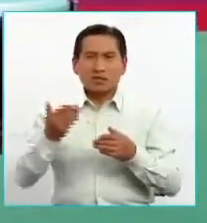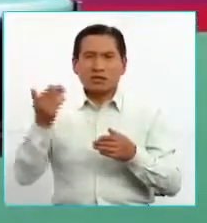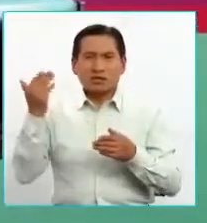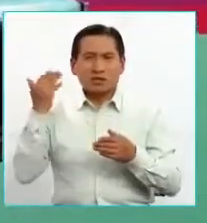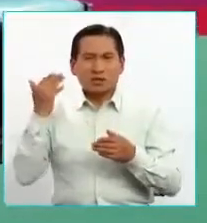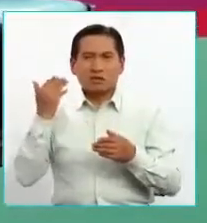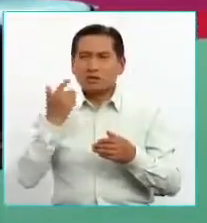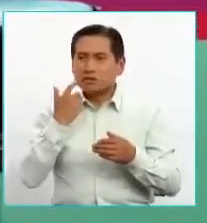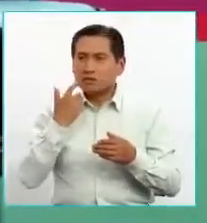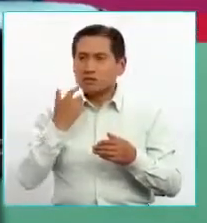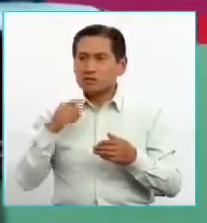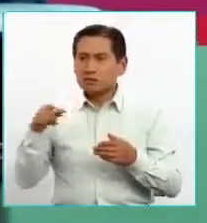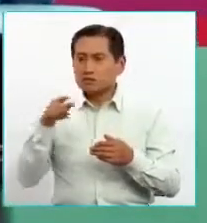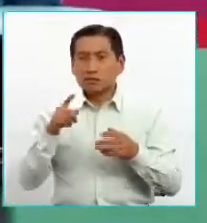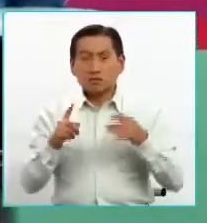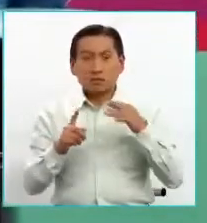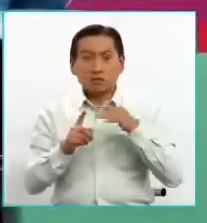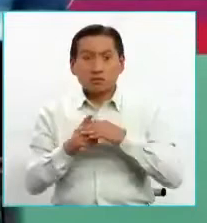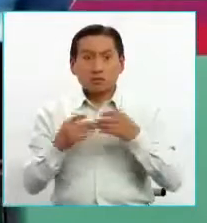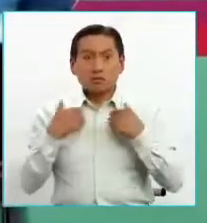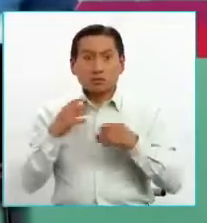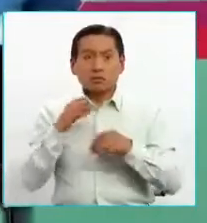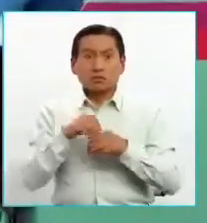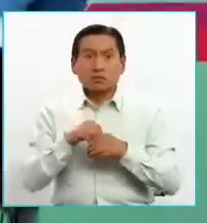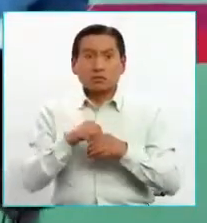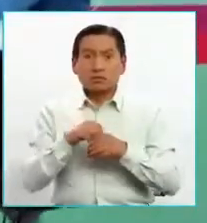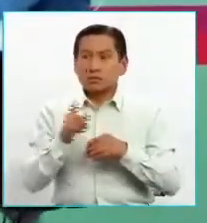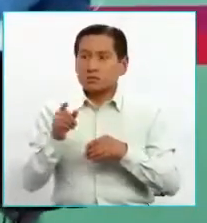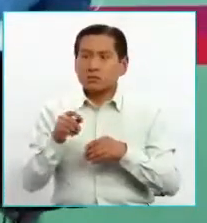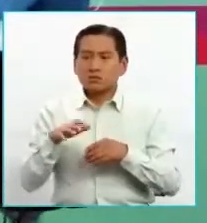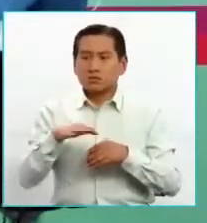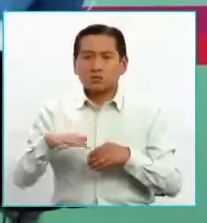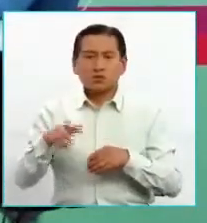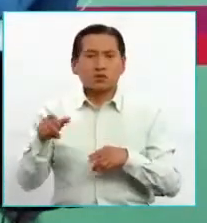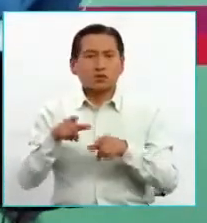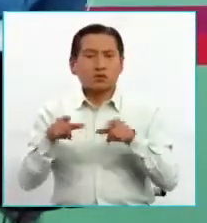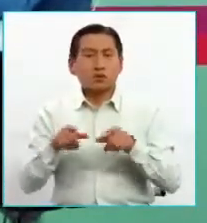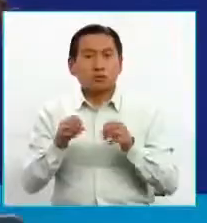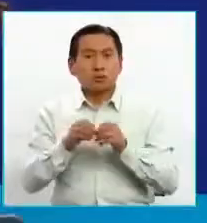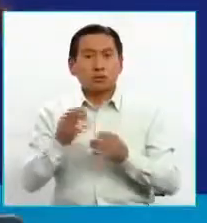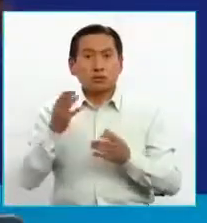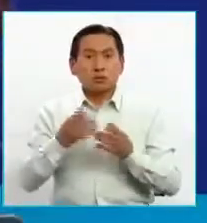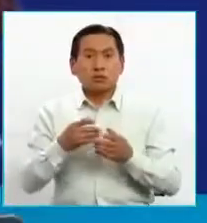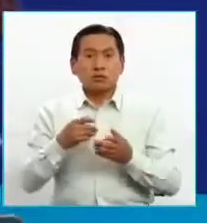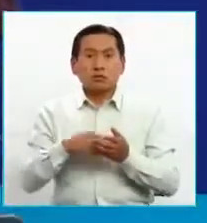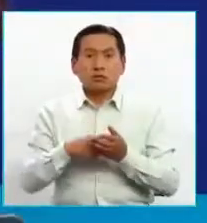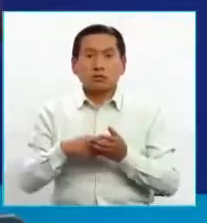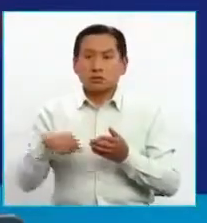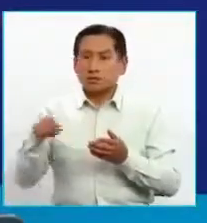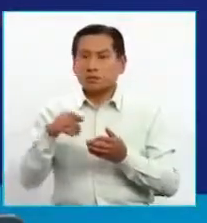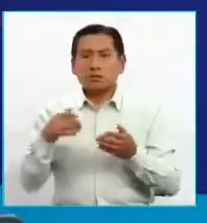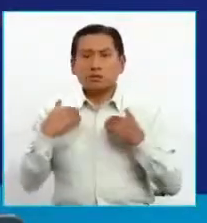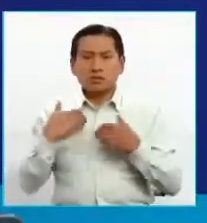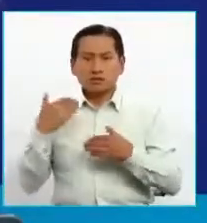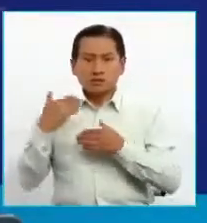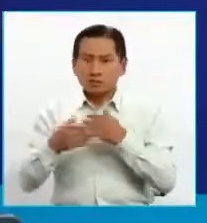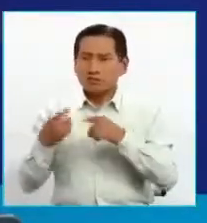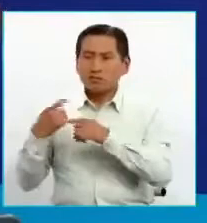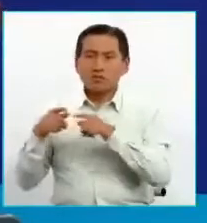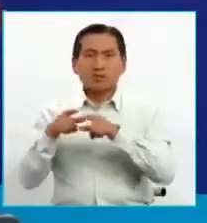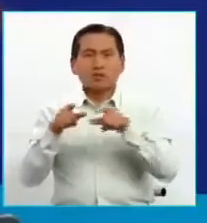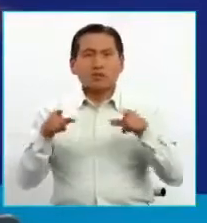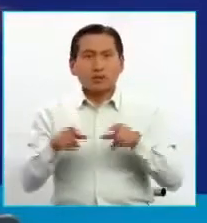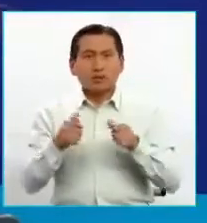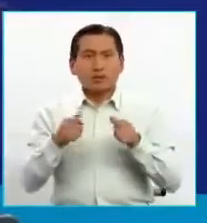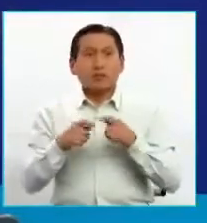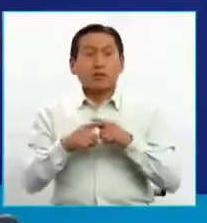hace poco, ha hecho una inspección en el lugar, ¿verdad? Y me imagino que de igual forma van a ir haciendo con cada uno de los espacios. Sin